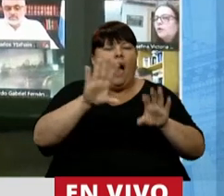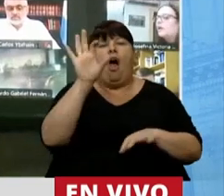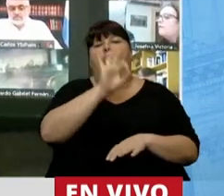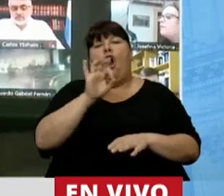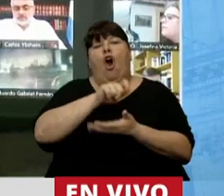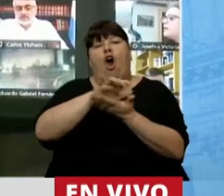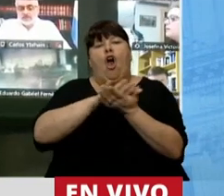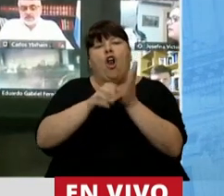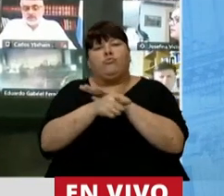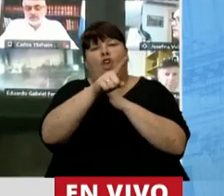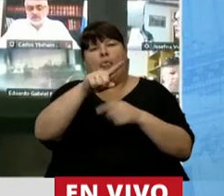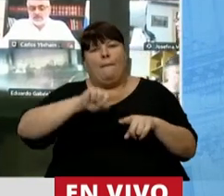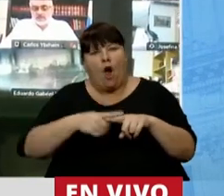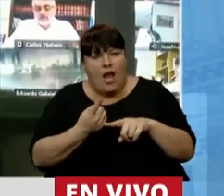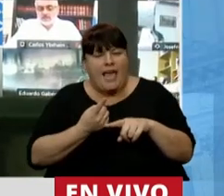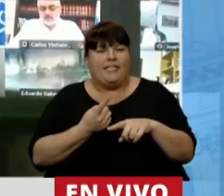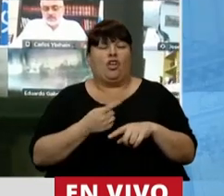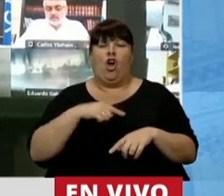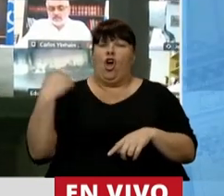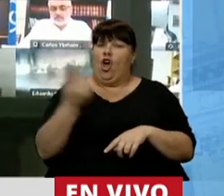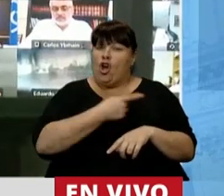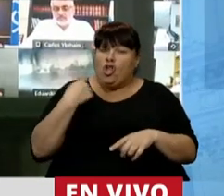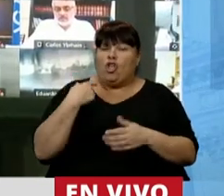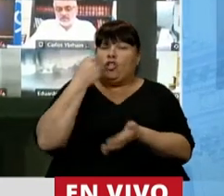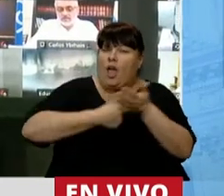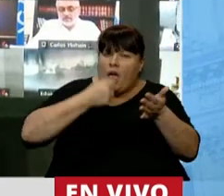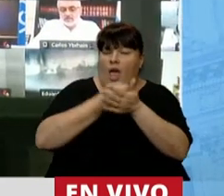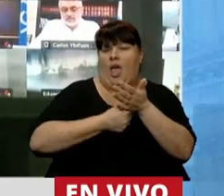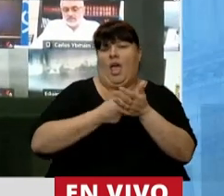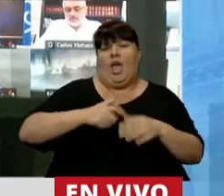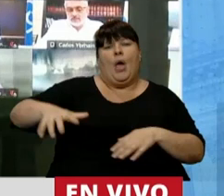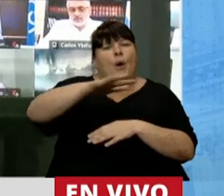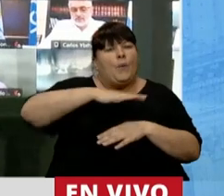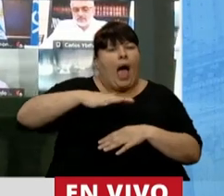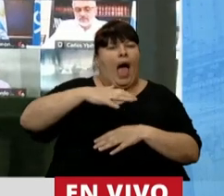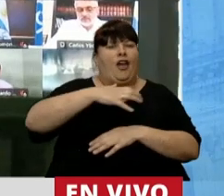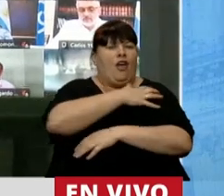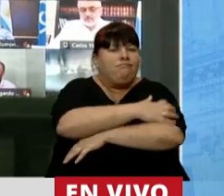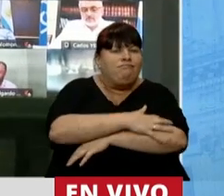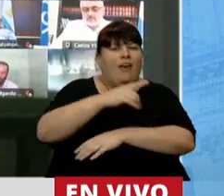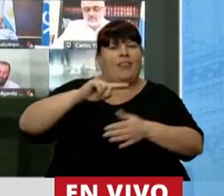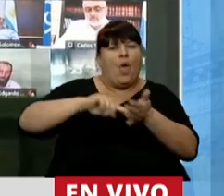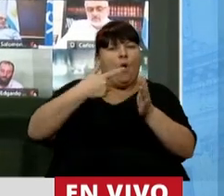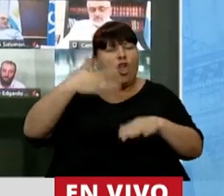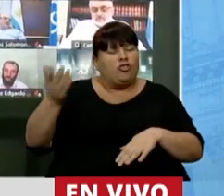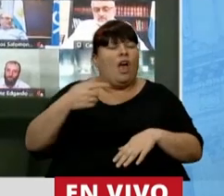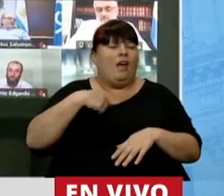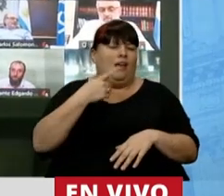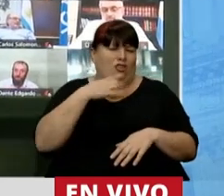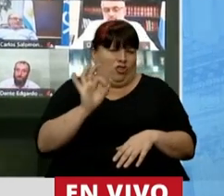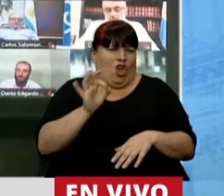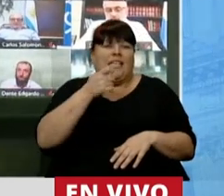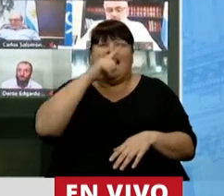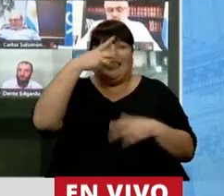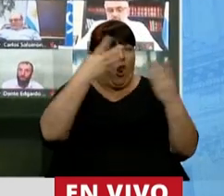para la corrupción de los políticos. Los que vivimos y militamos en los barrios populares, del conurbano, sabemos que si